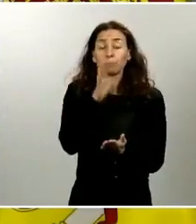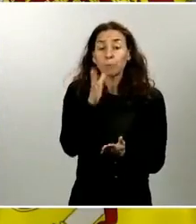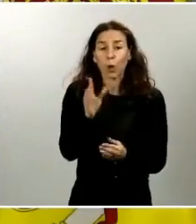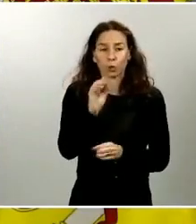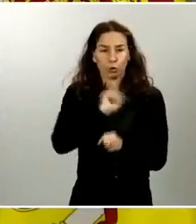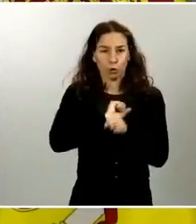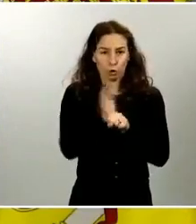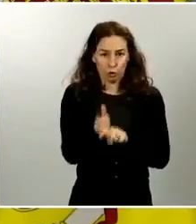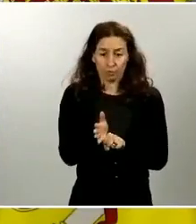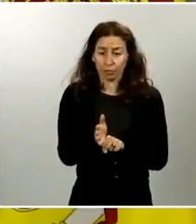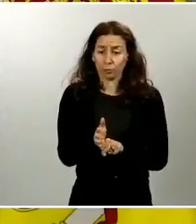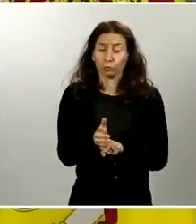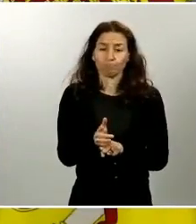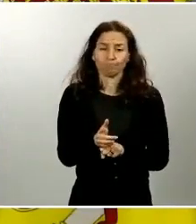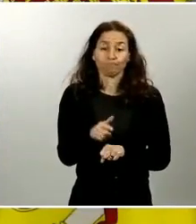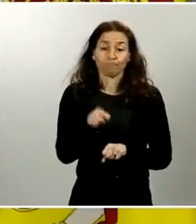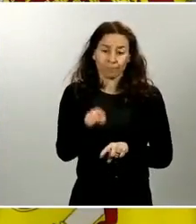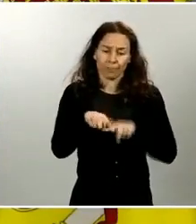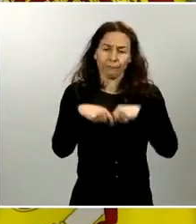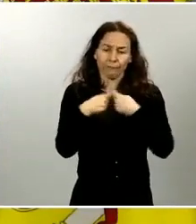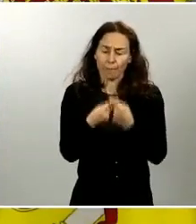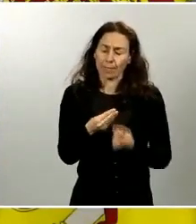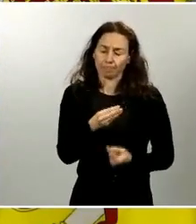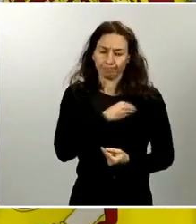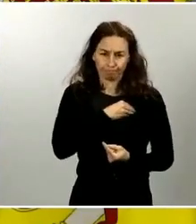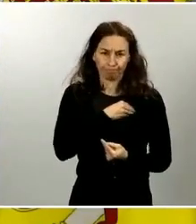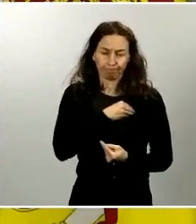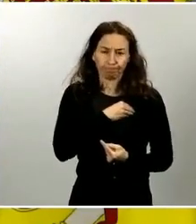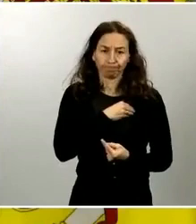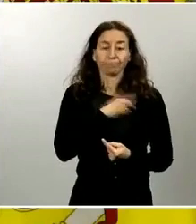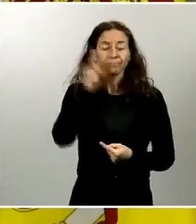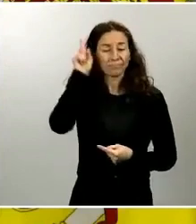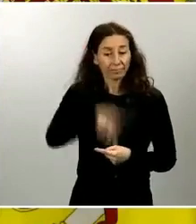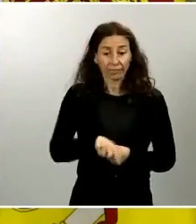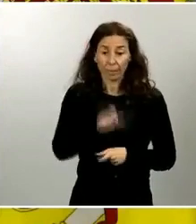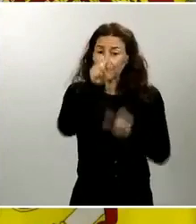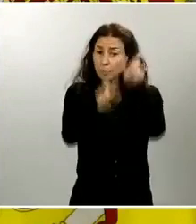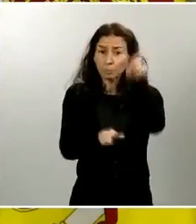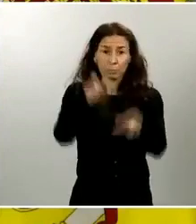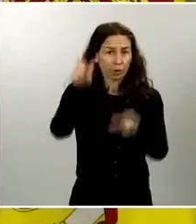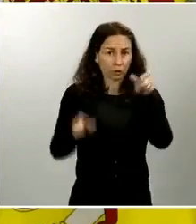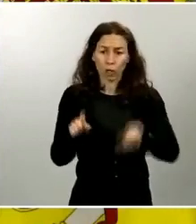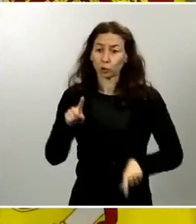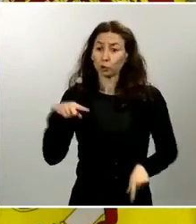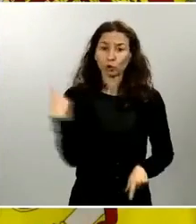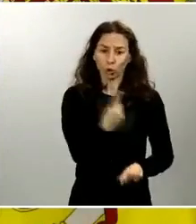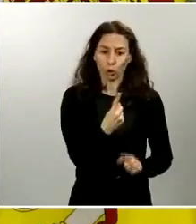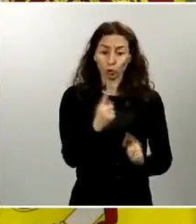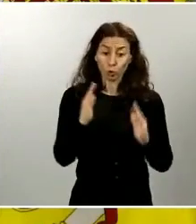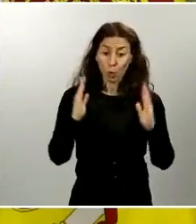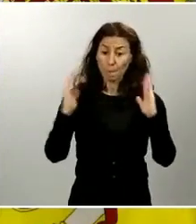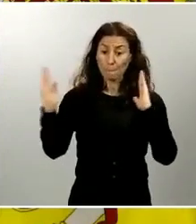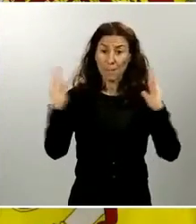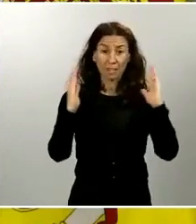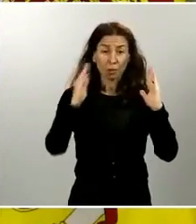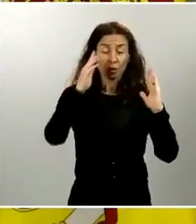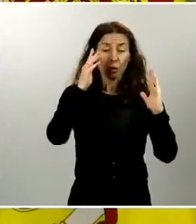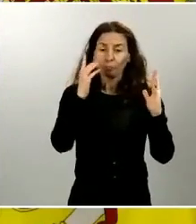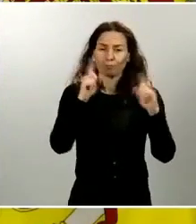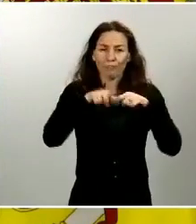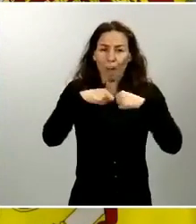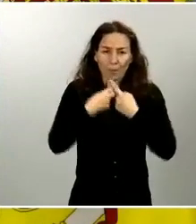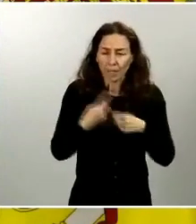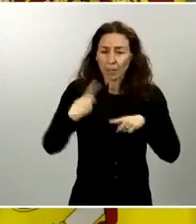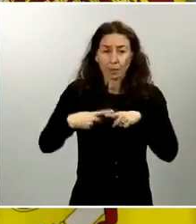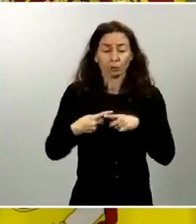extensiva nuestras condolencias a todos los ciudadanos que en este periodo han perdido un ser querido por idéntico motivo